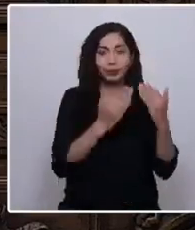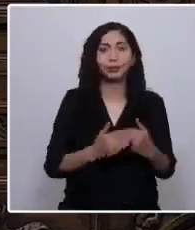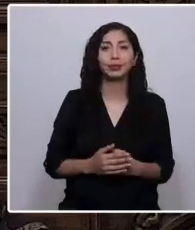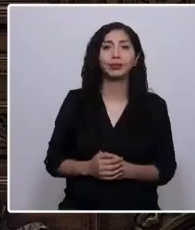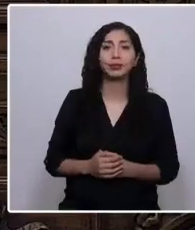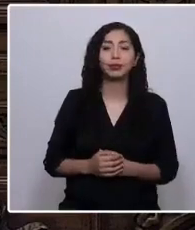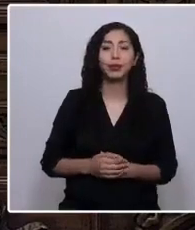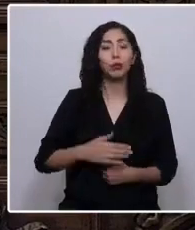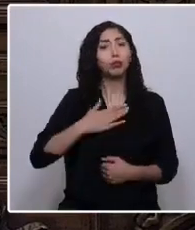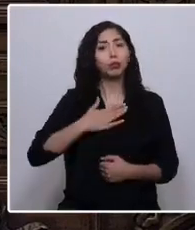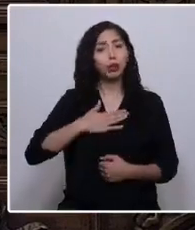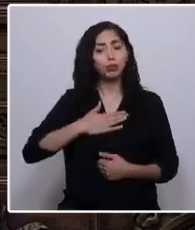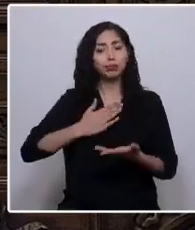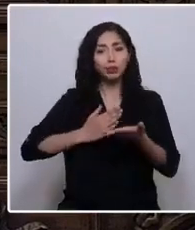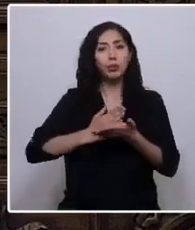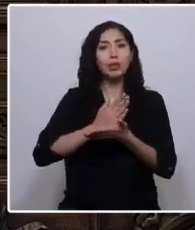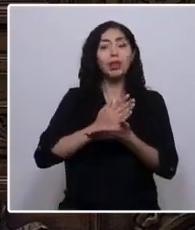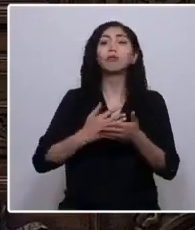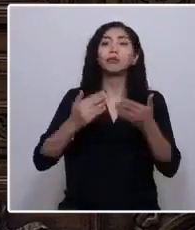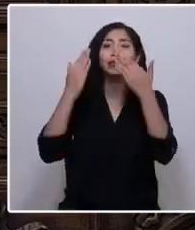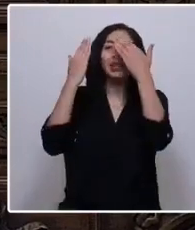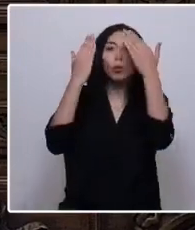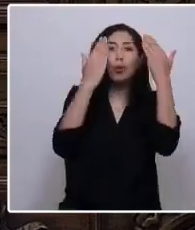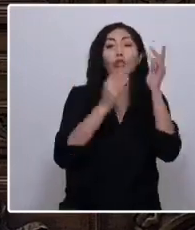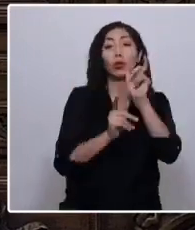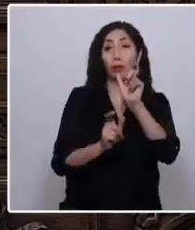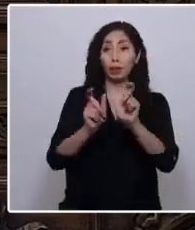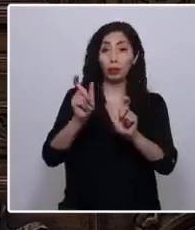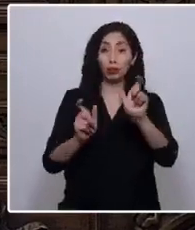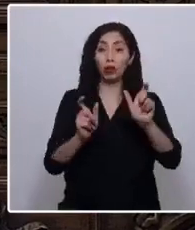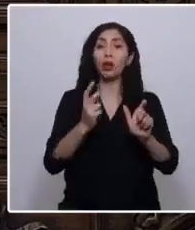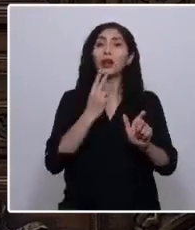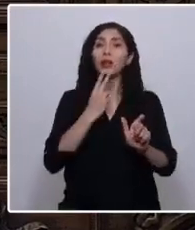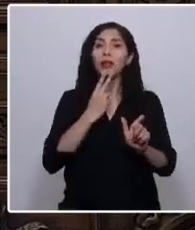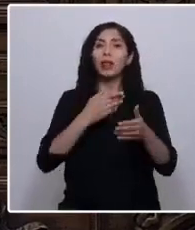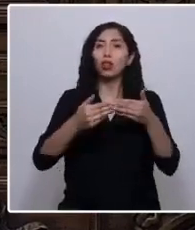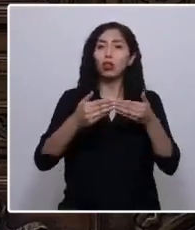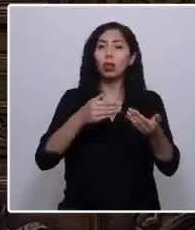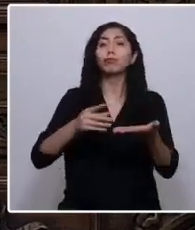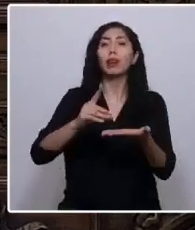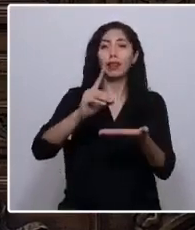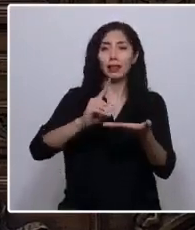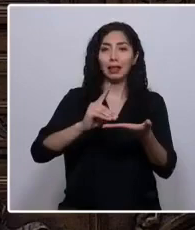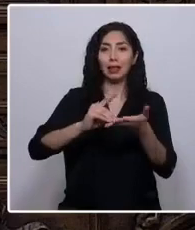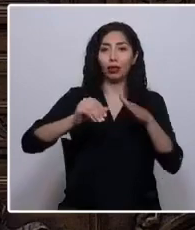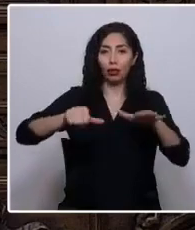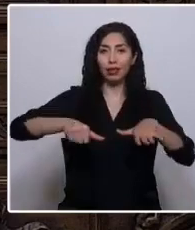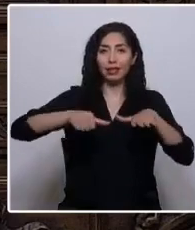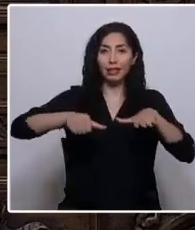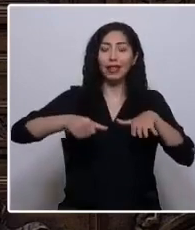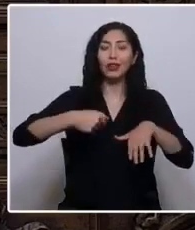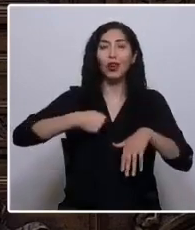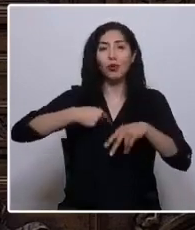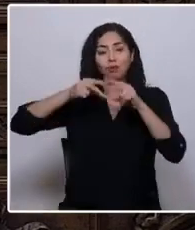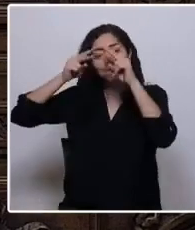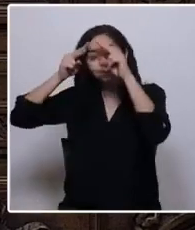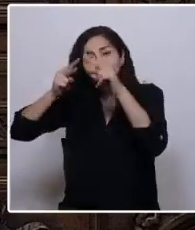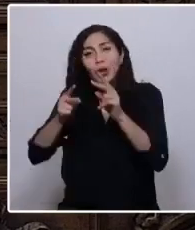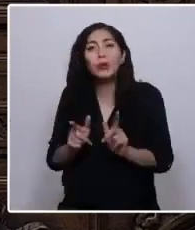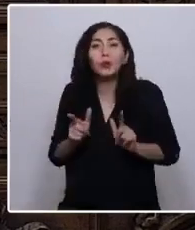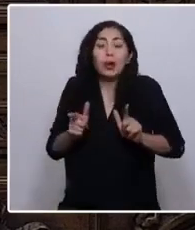Quiero partir estas palabras saludando a las personas que viven en el Distrito 16, que yo tengo el honor, el privilegio y la gran